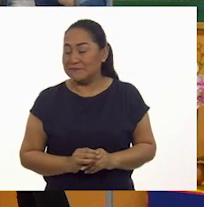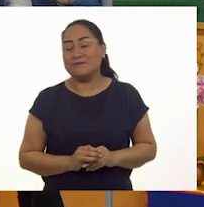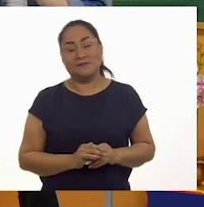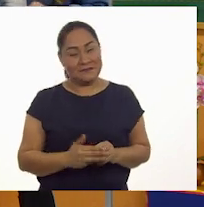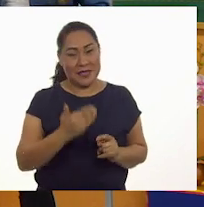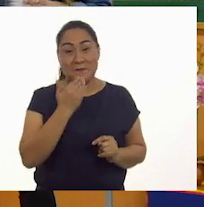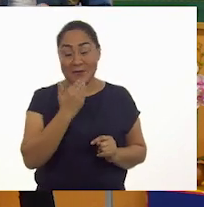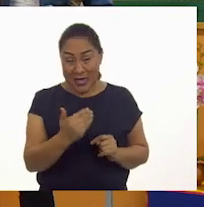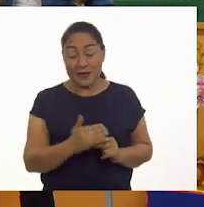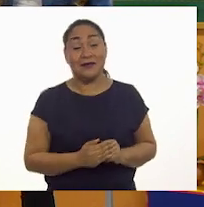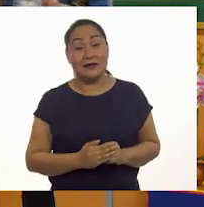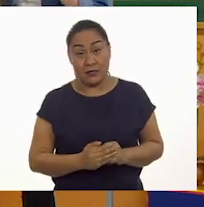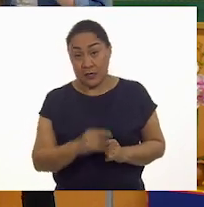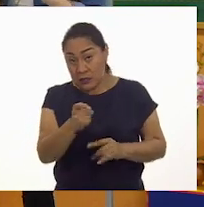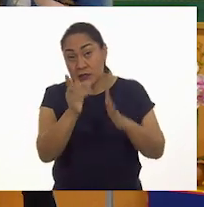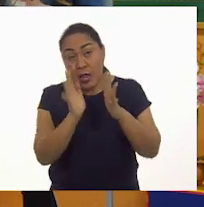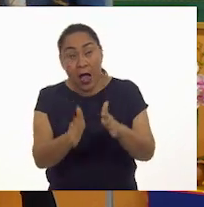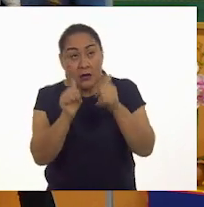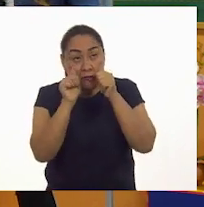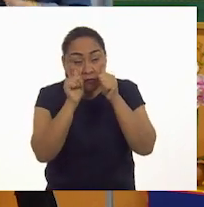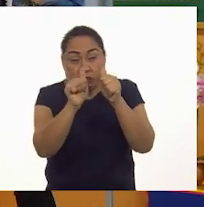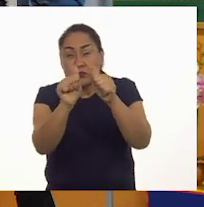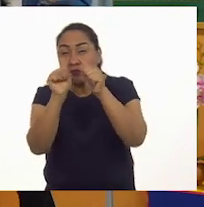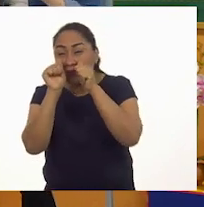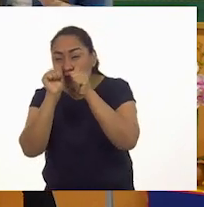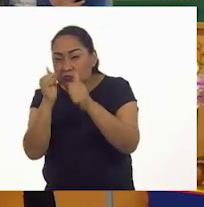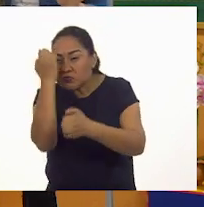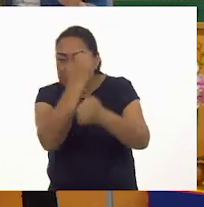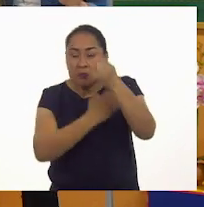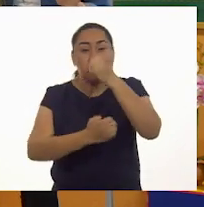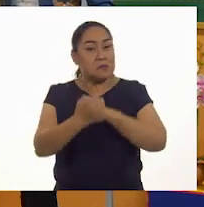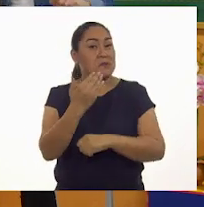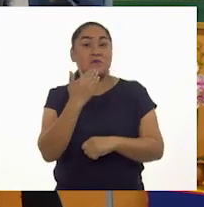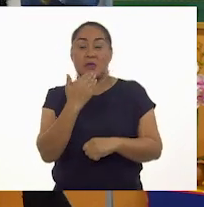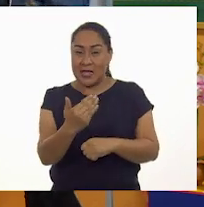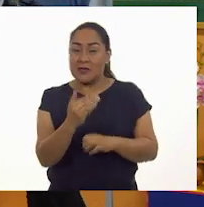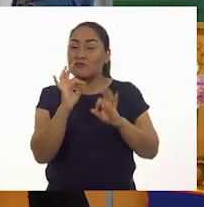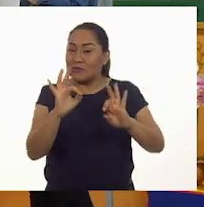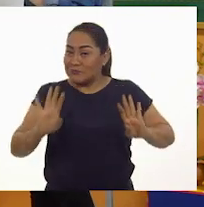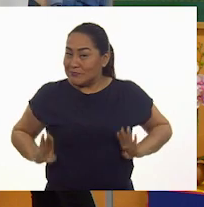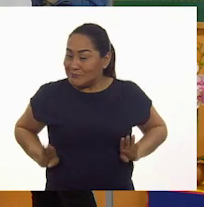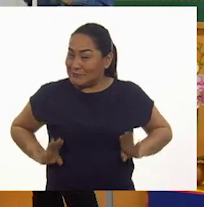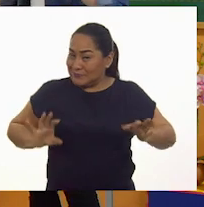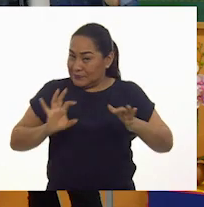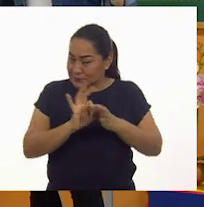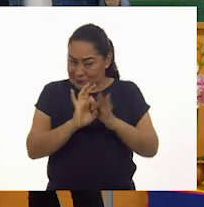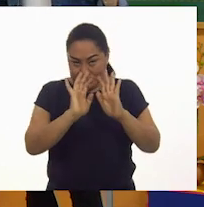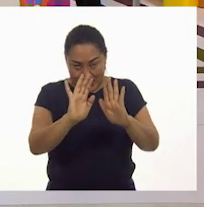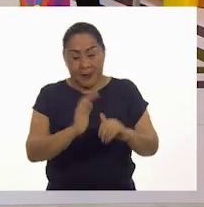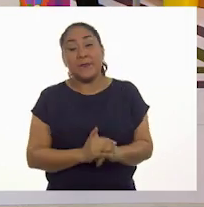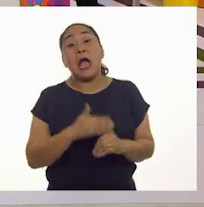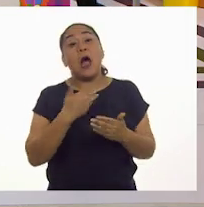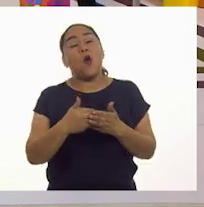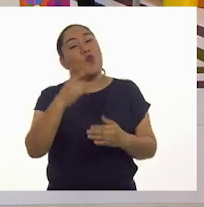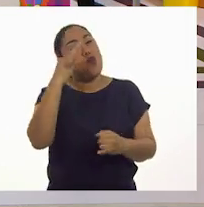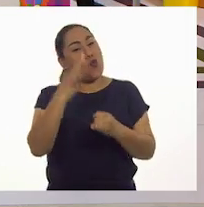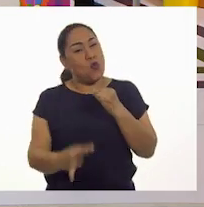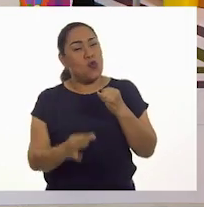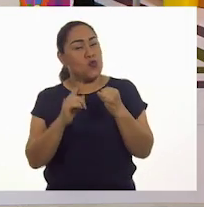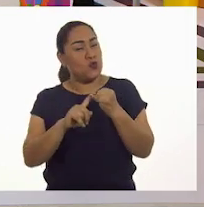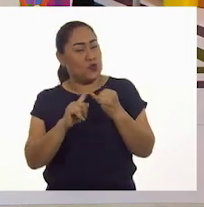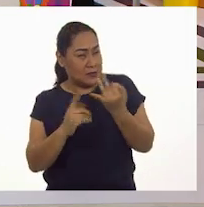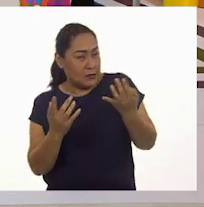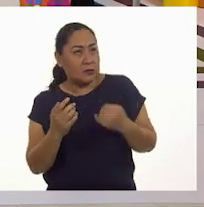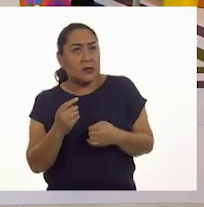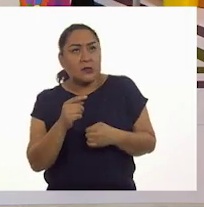bien. Y ustedes también han observado perfectamente las imágenes que corresponden. Ahora, nos queda una sola historia. Ajá. Yo veo una